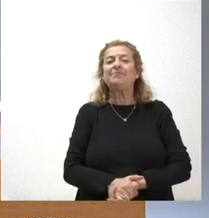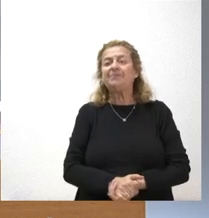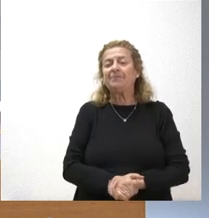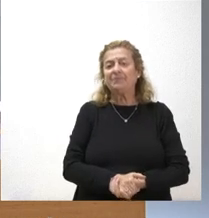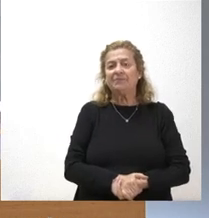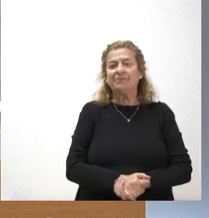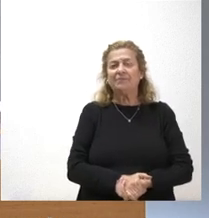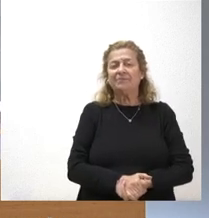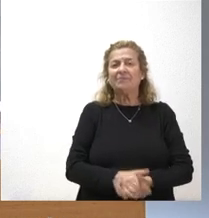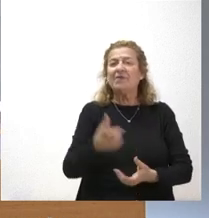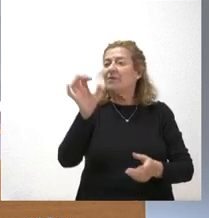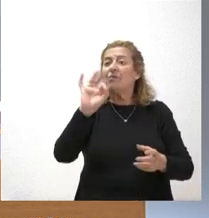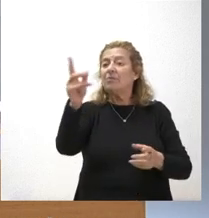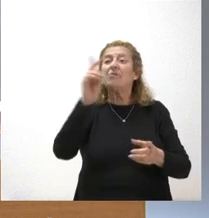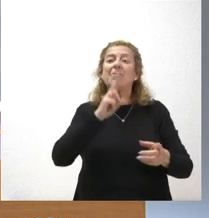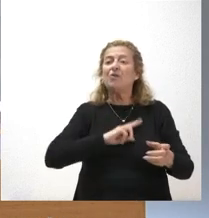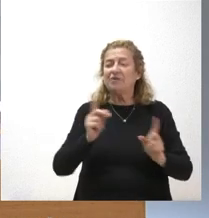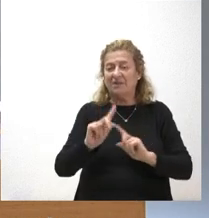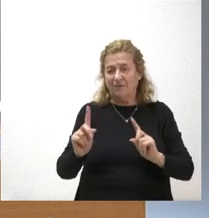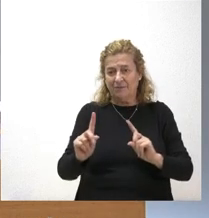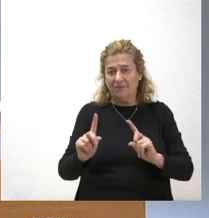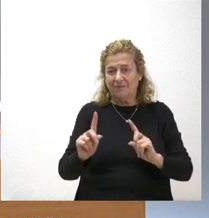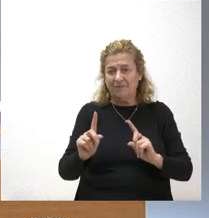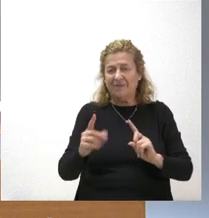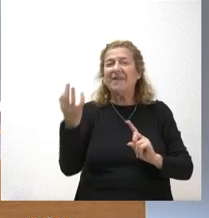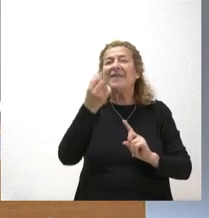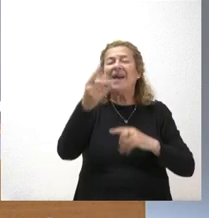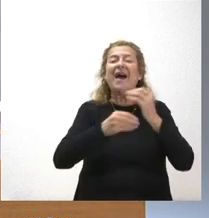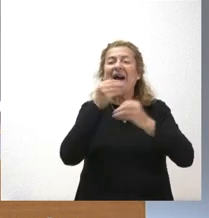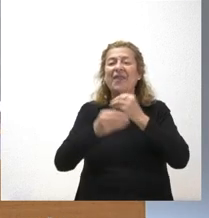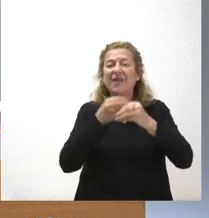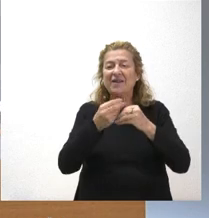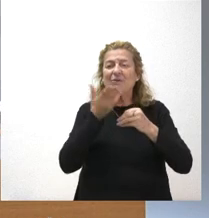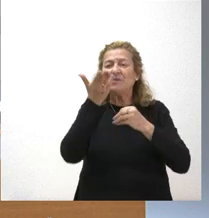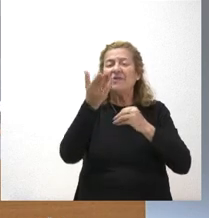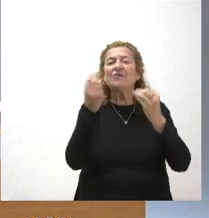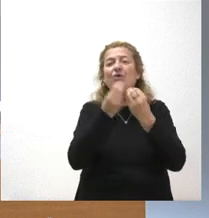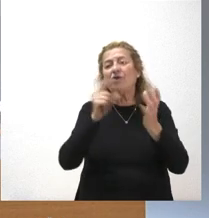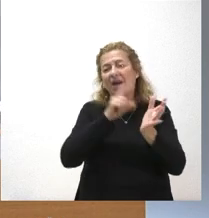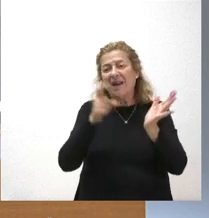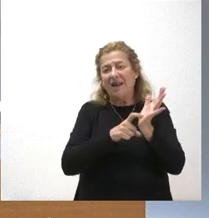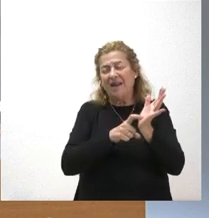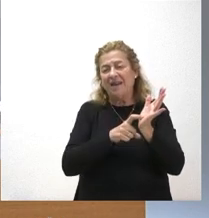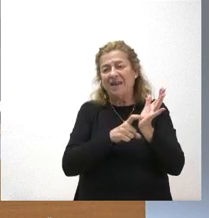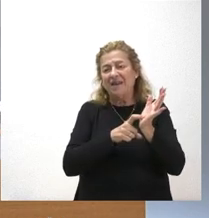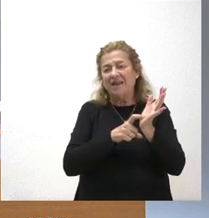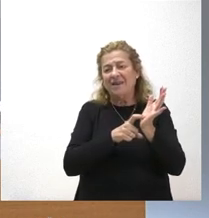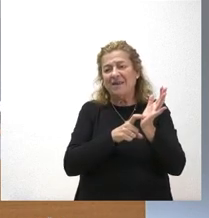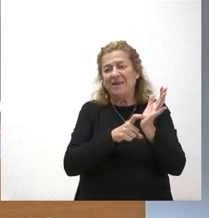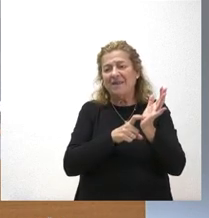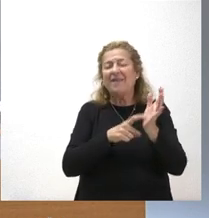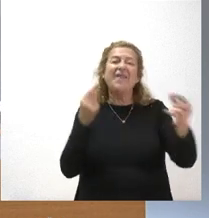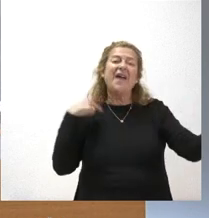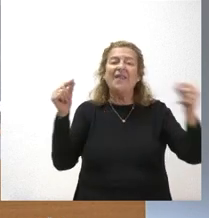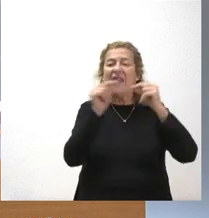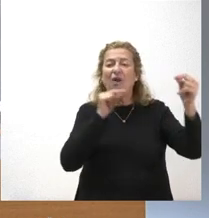Es que no me ha contestado lo que le he preguntado ¿Qué van a hacer ustedes con la ley de diálogo